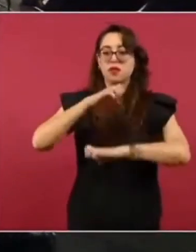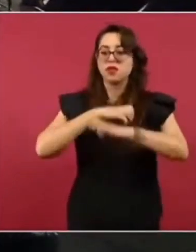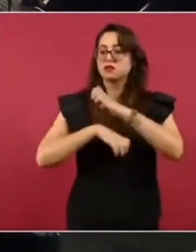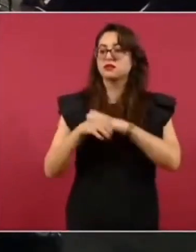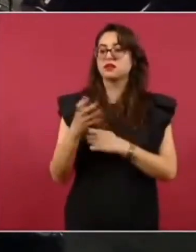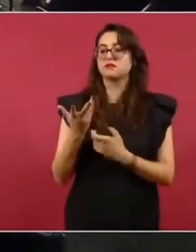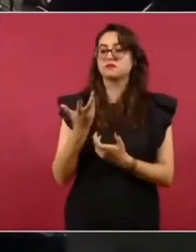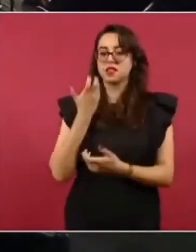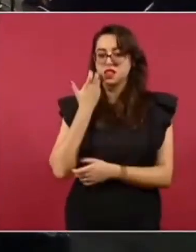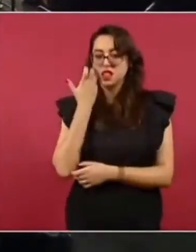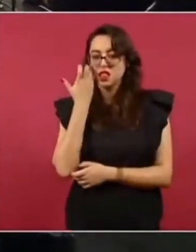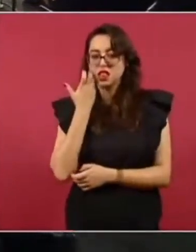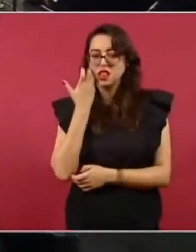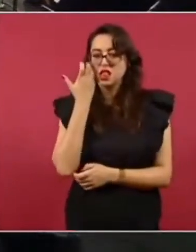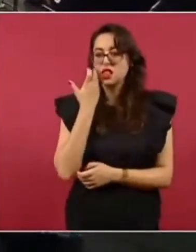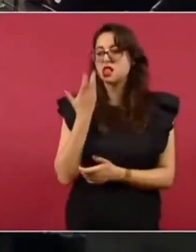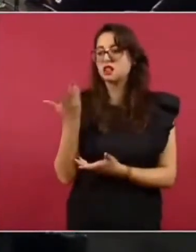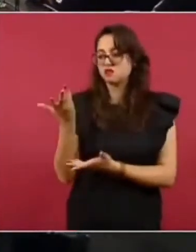esa es